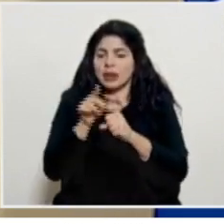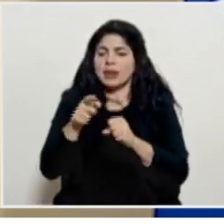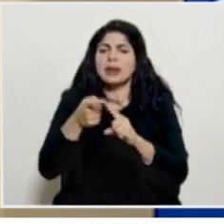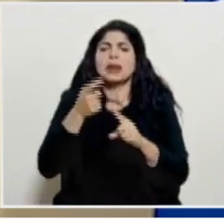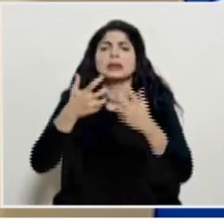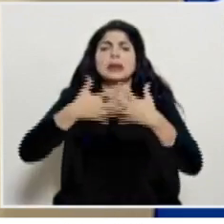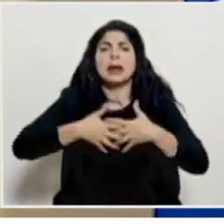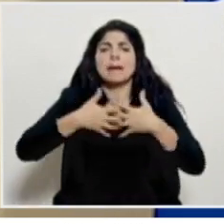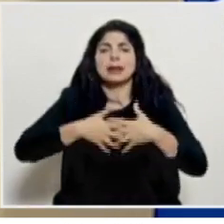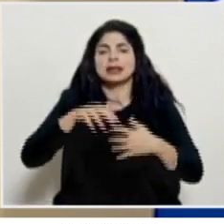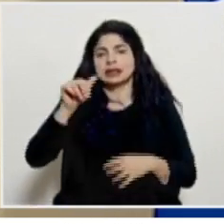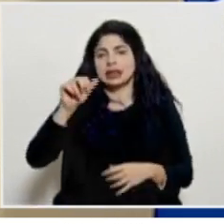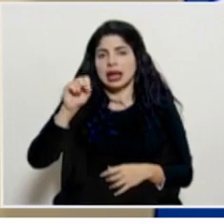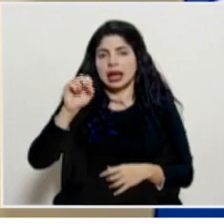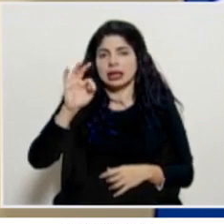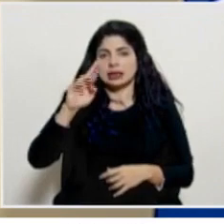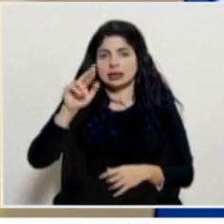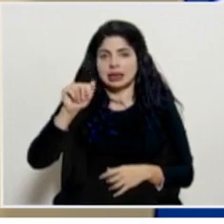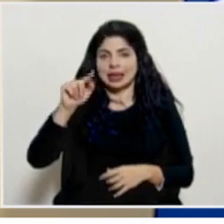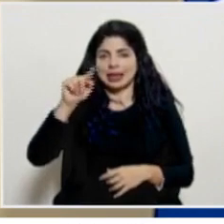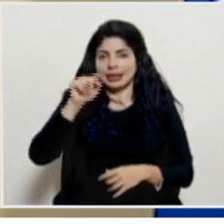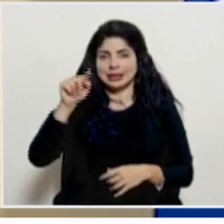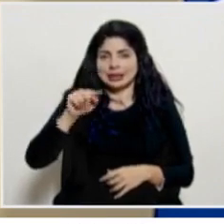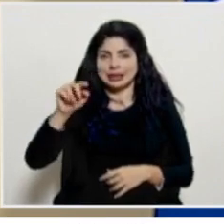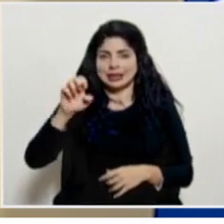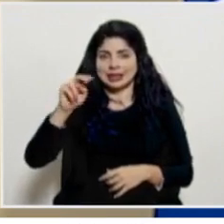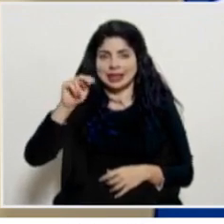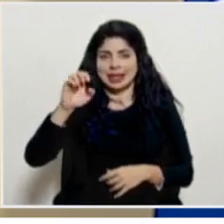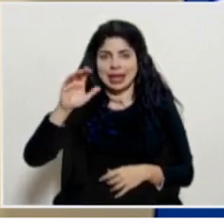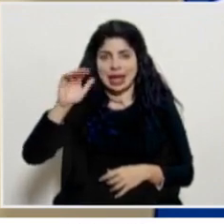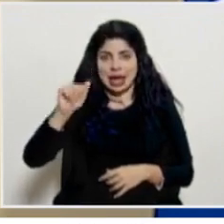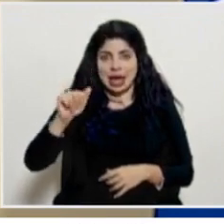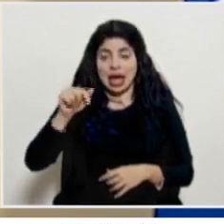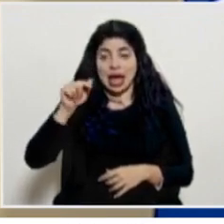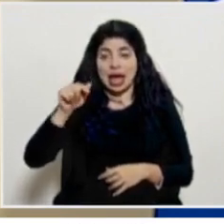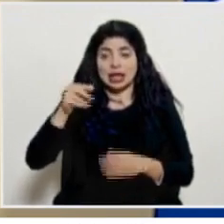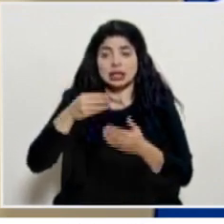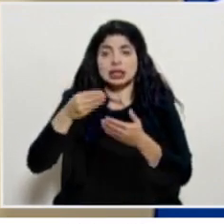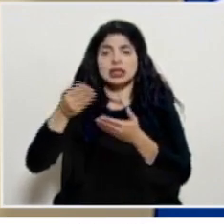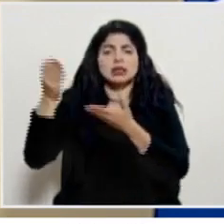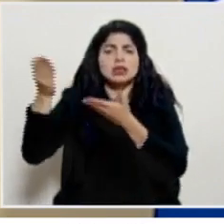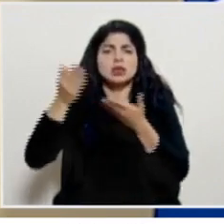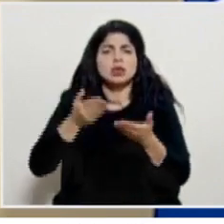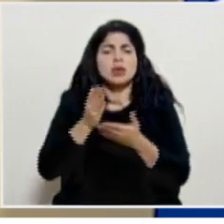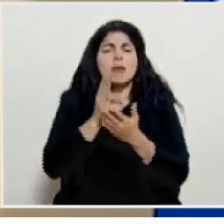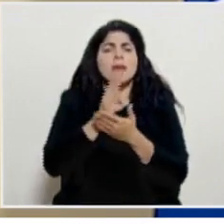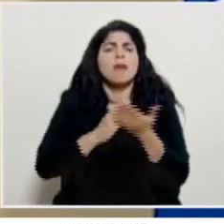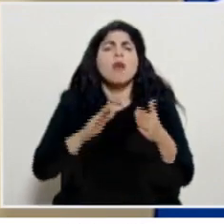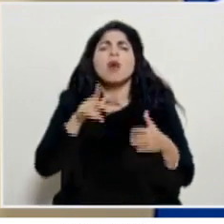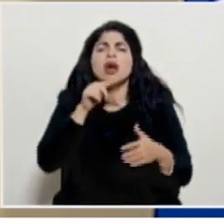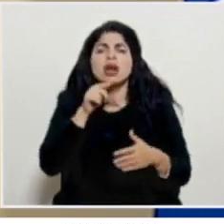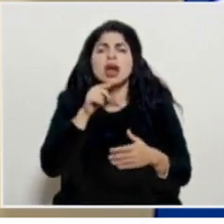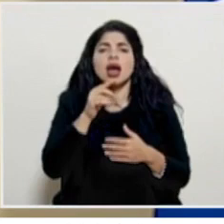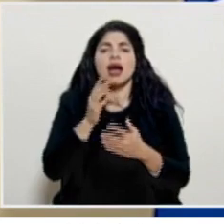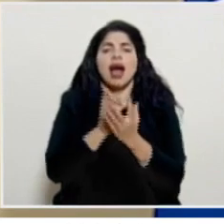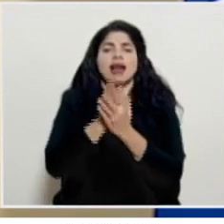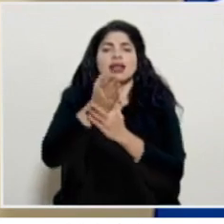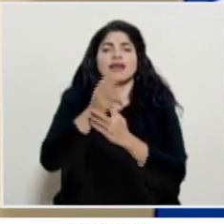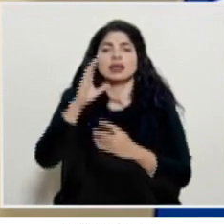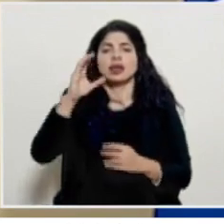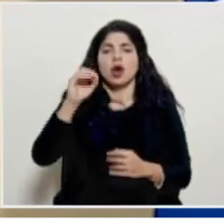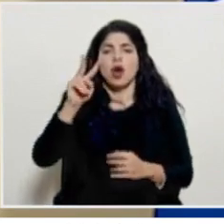empresa AstraZeneca, que están siendo adquiridas mediante el mecanismo COVAX. Recordemos que